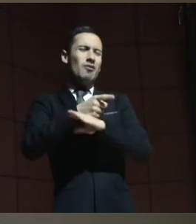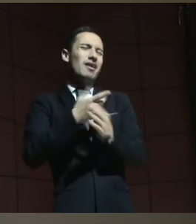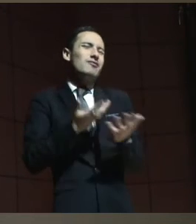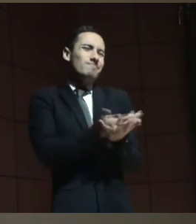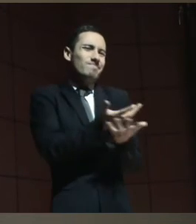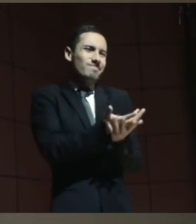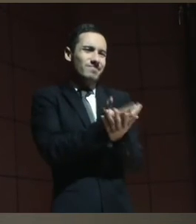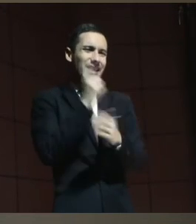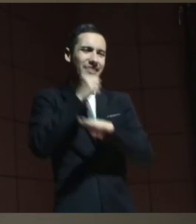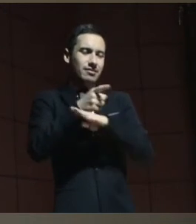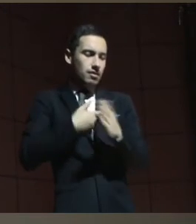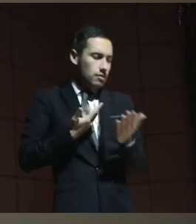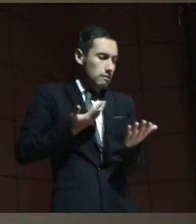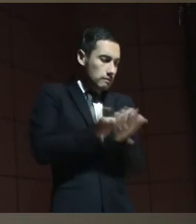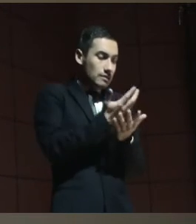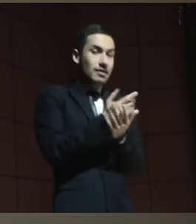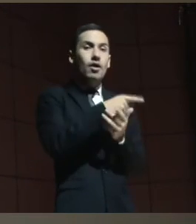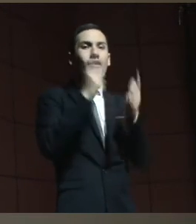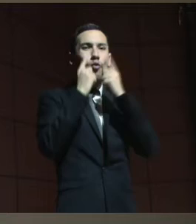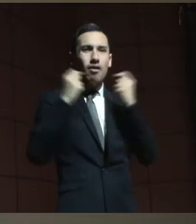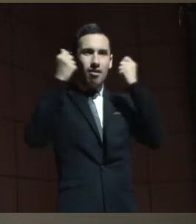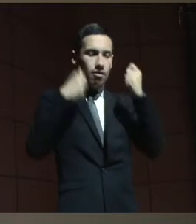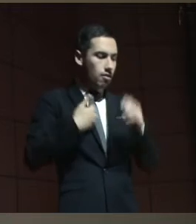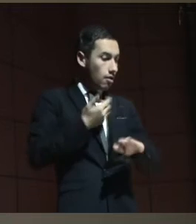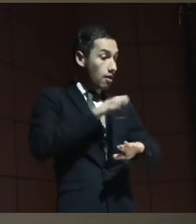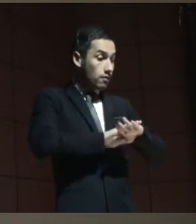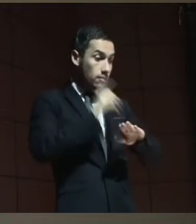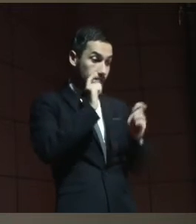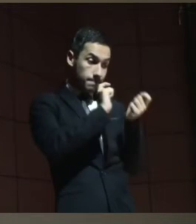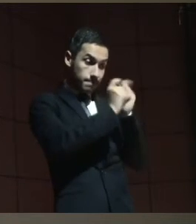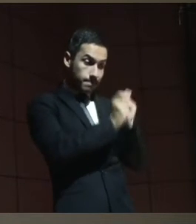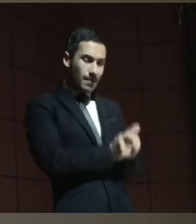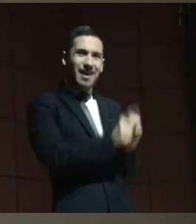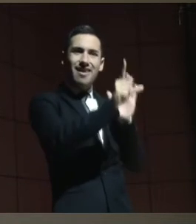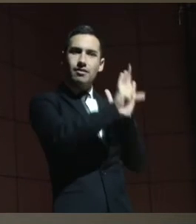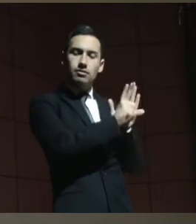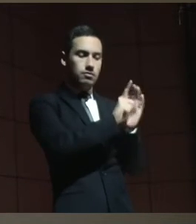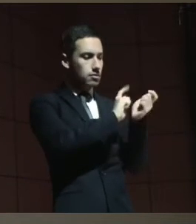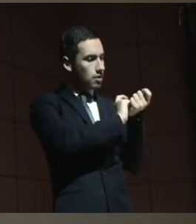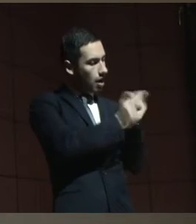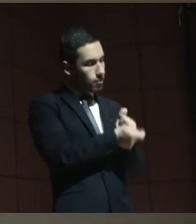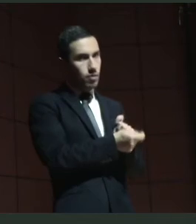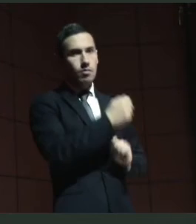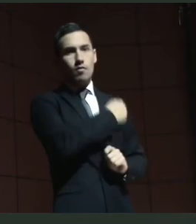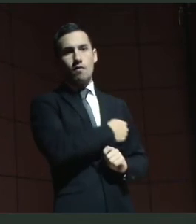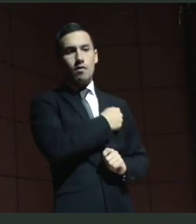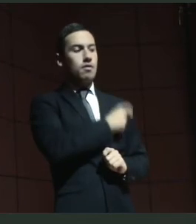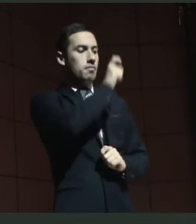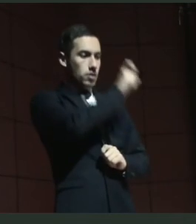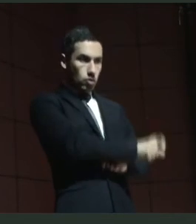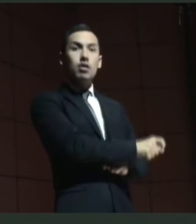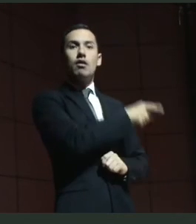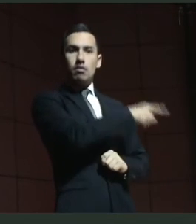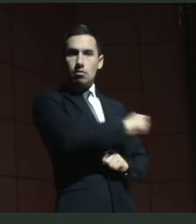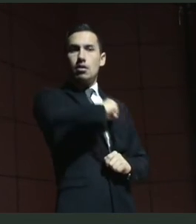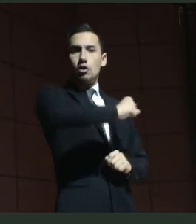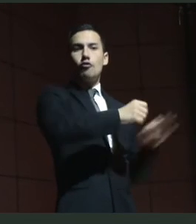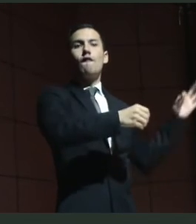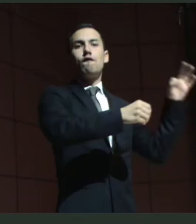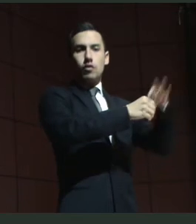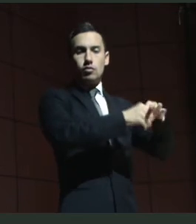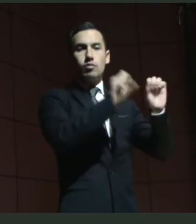al Estado húngaro a que modifique su legislación para habilitar el ejercicio de derecho a voto.